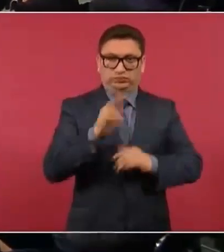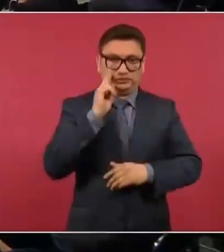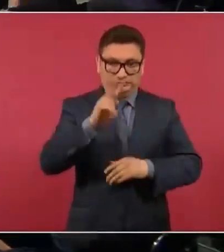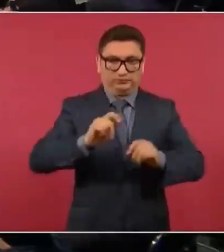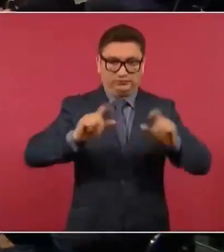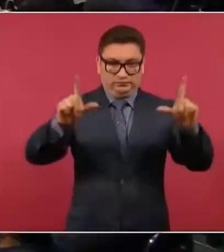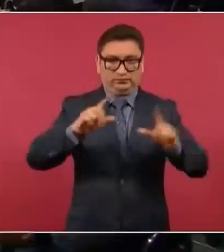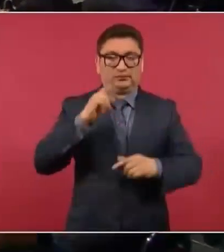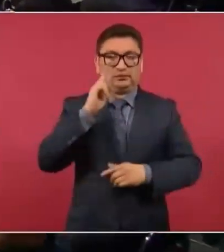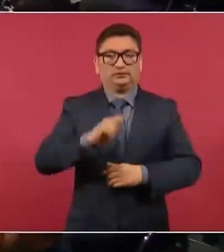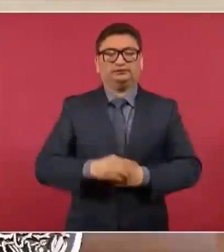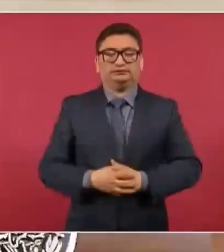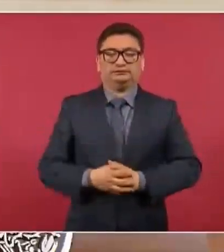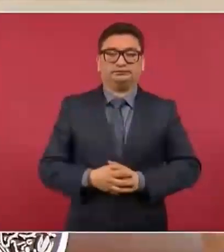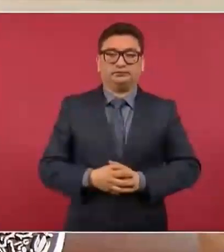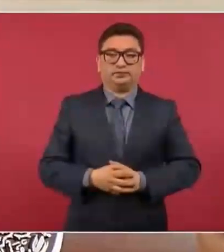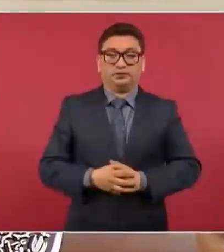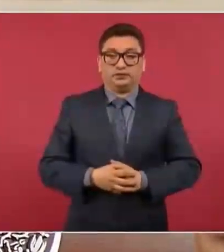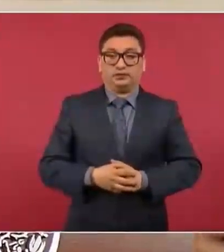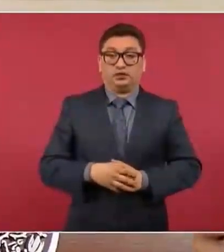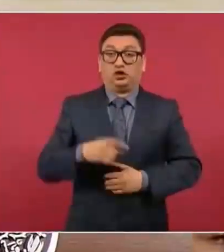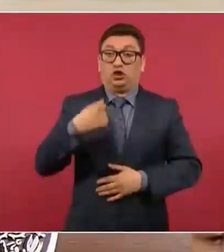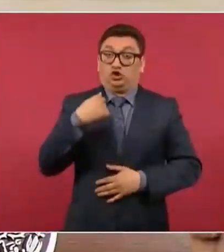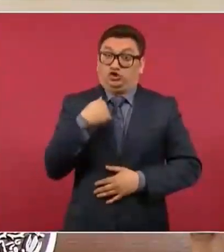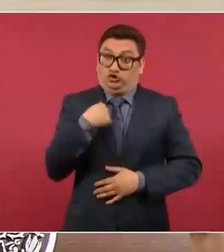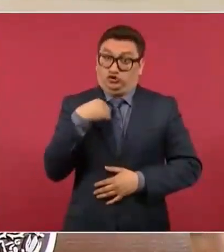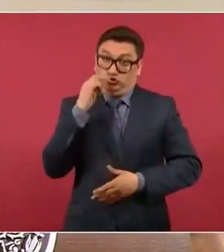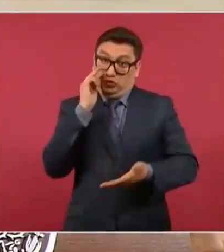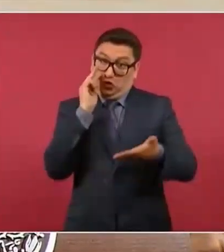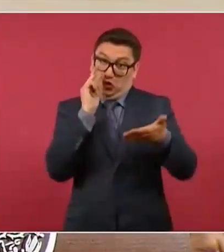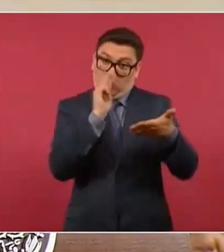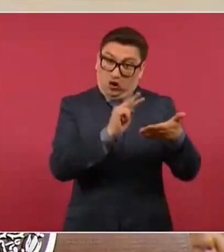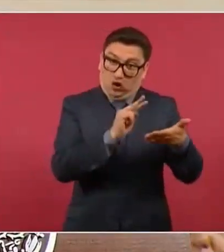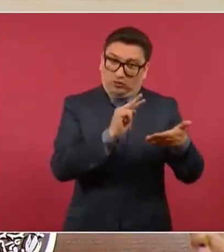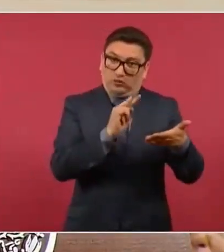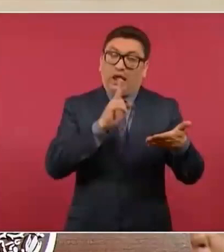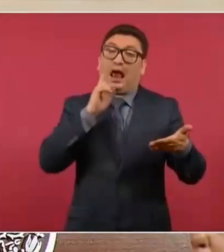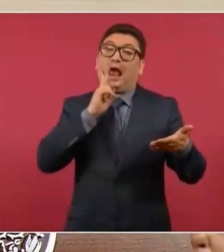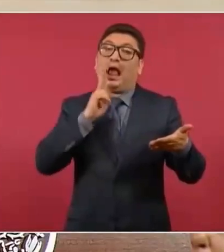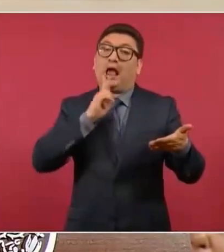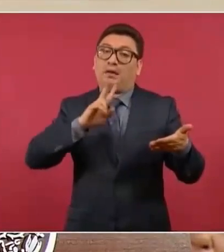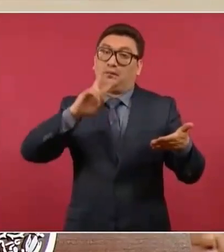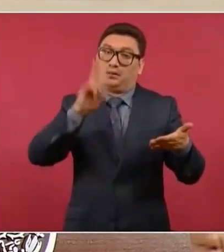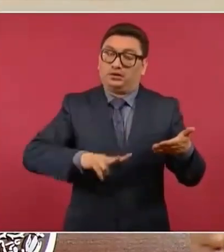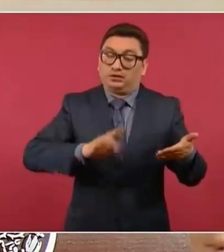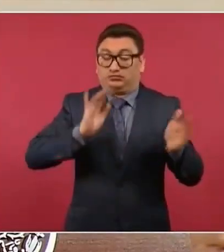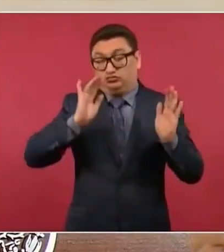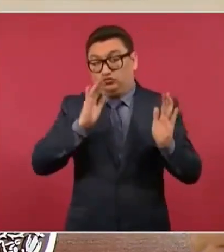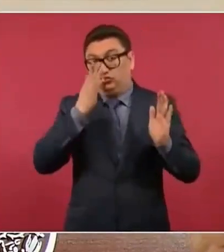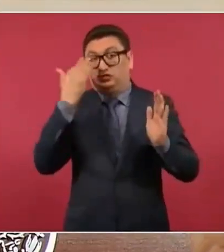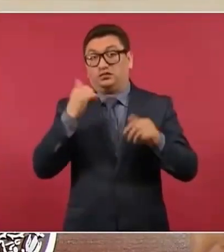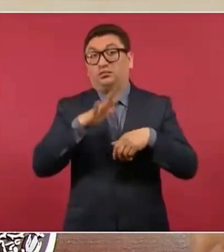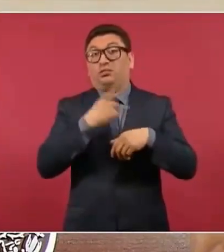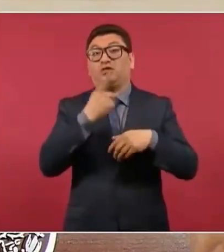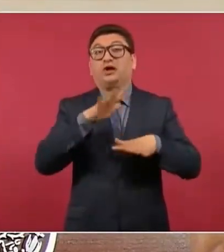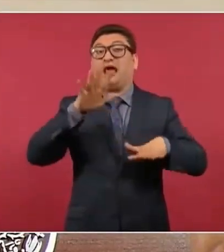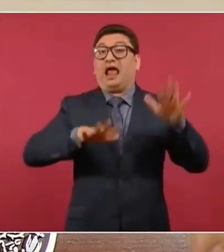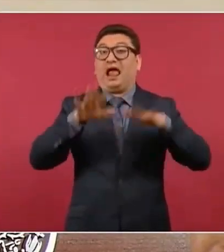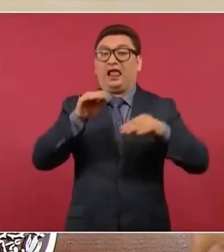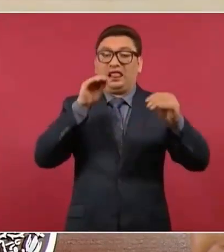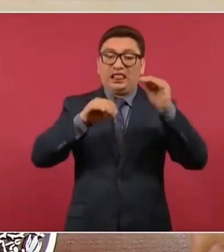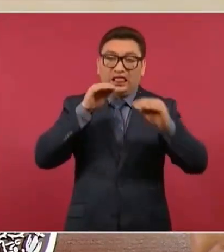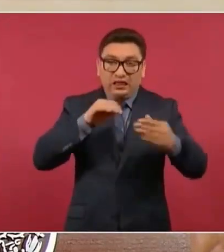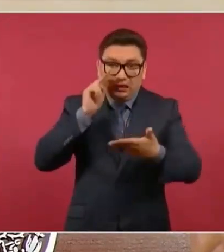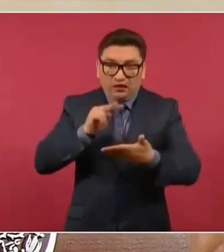A ver si es cierto lo que vi, porque como también meten cosas falsas.